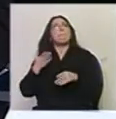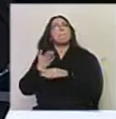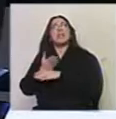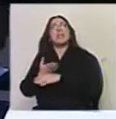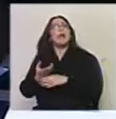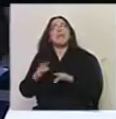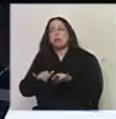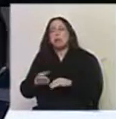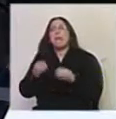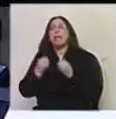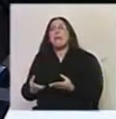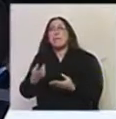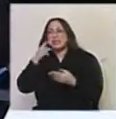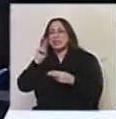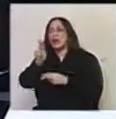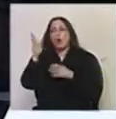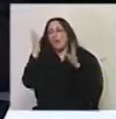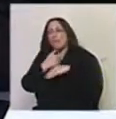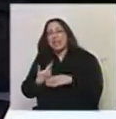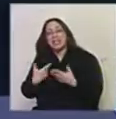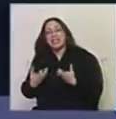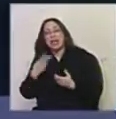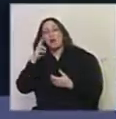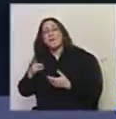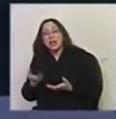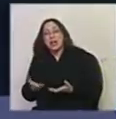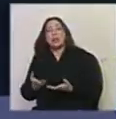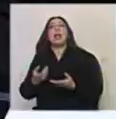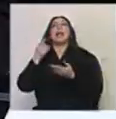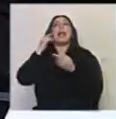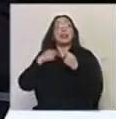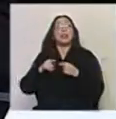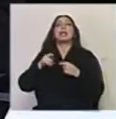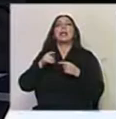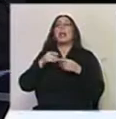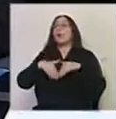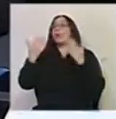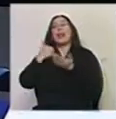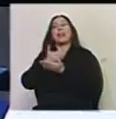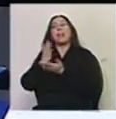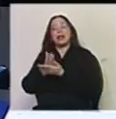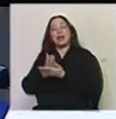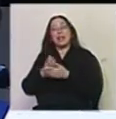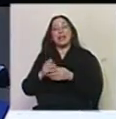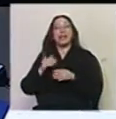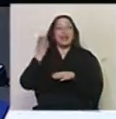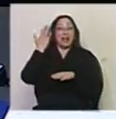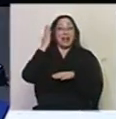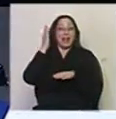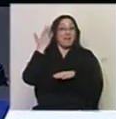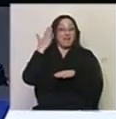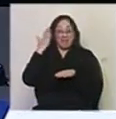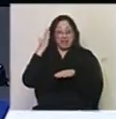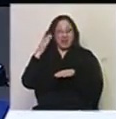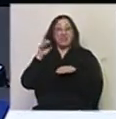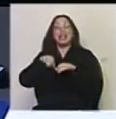internet y decían, ¿qué pasa? ¿Qué pasa? no quiero ver? Y entonces, de repente, claro, estás en cualquier departamento y te metés en la página